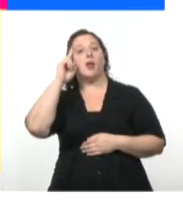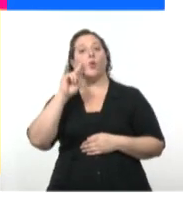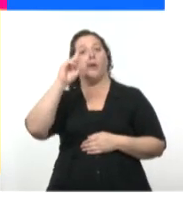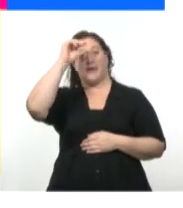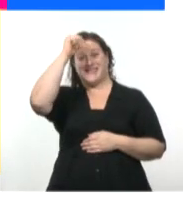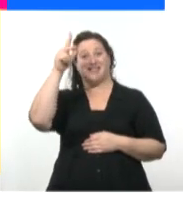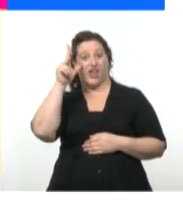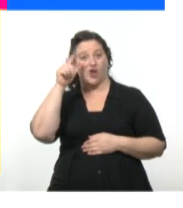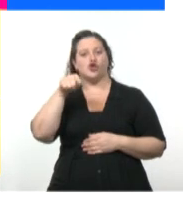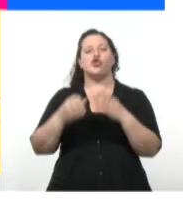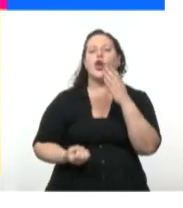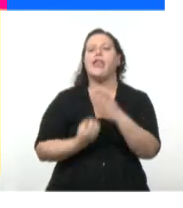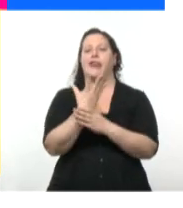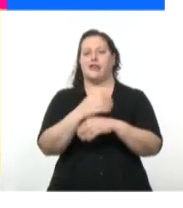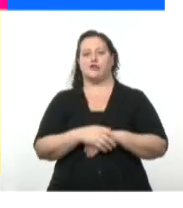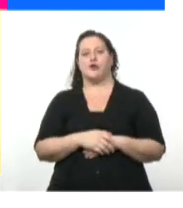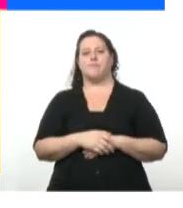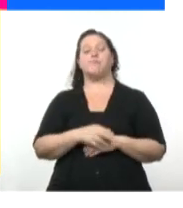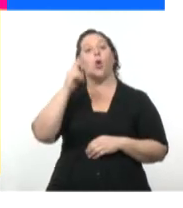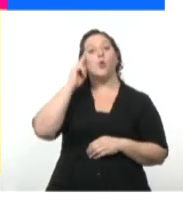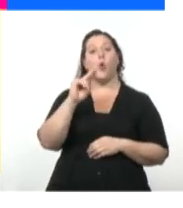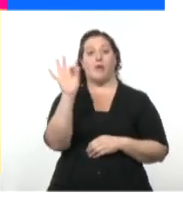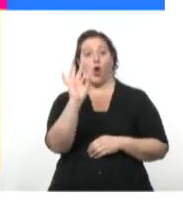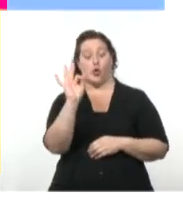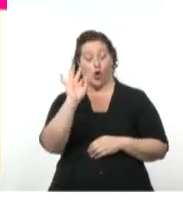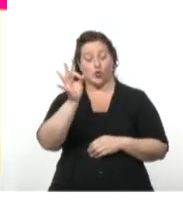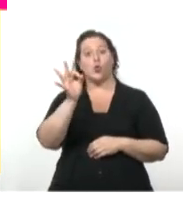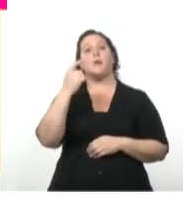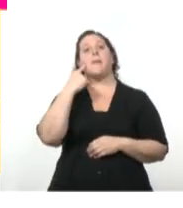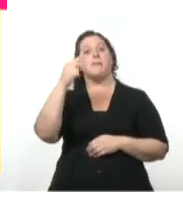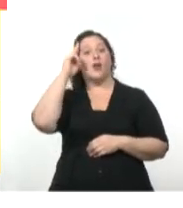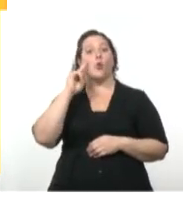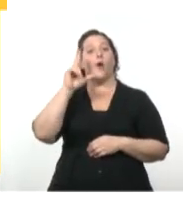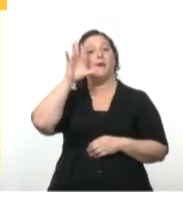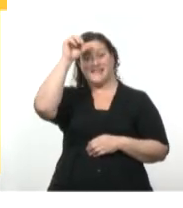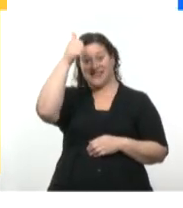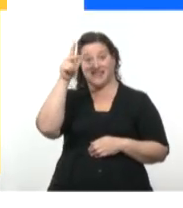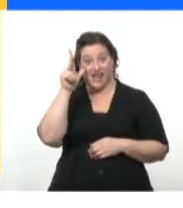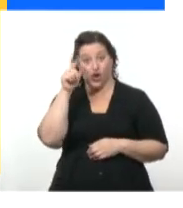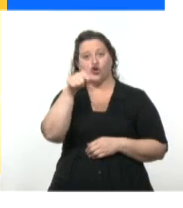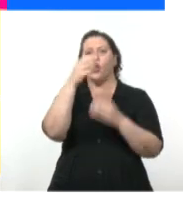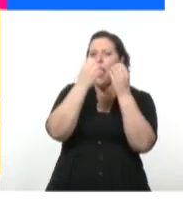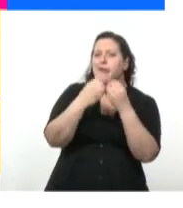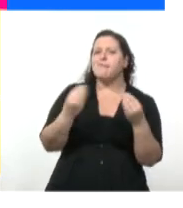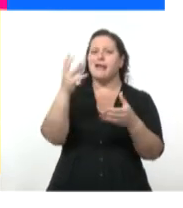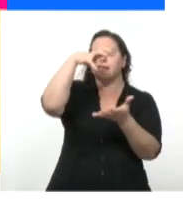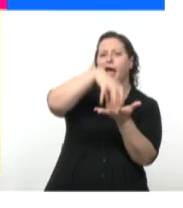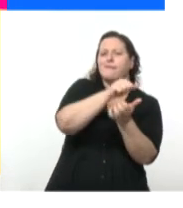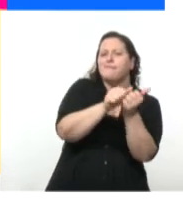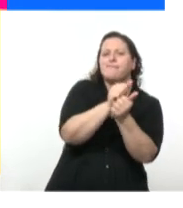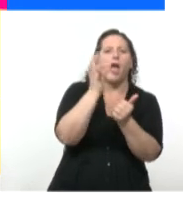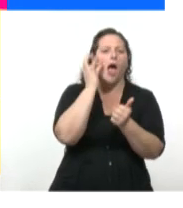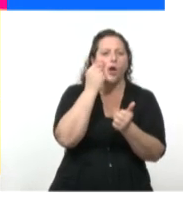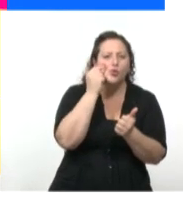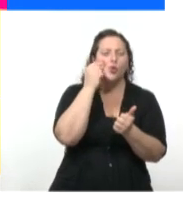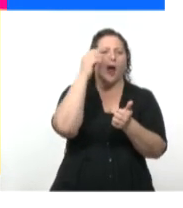El 9 de octubre de 1868 comienza en el ingenio azucarero La de Mahagua la Guerra de los Diez Años, cuando la clase baja